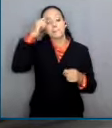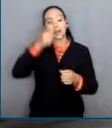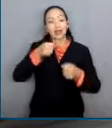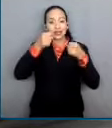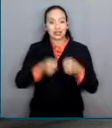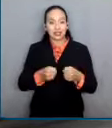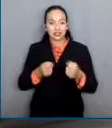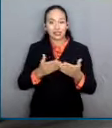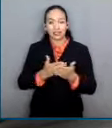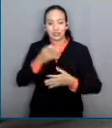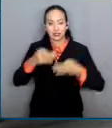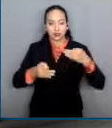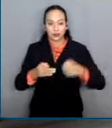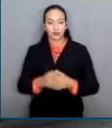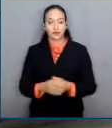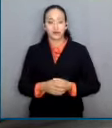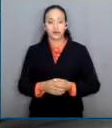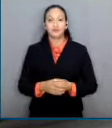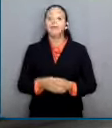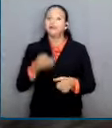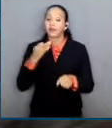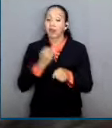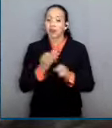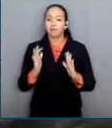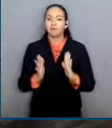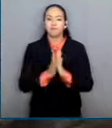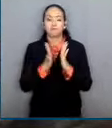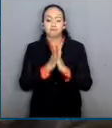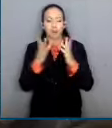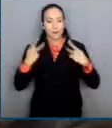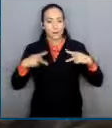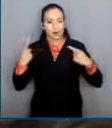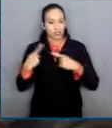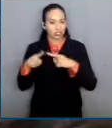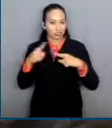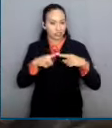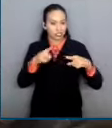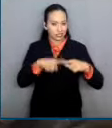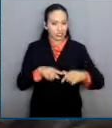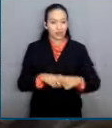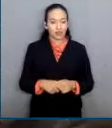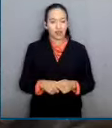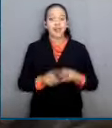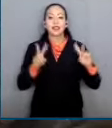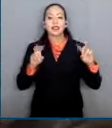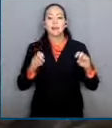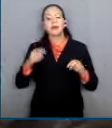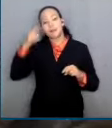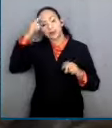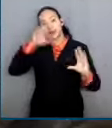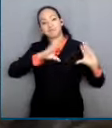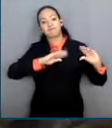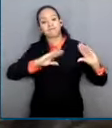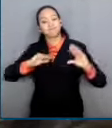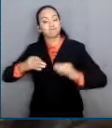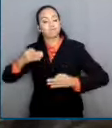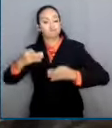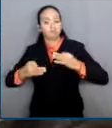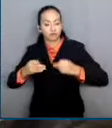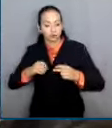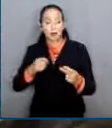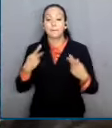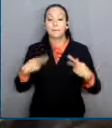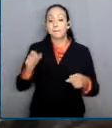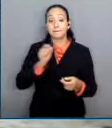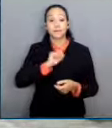En esta ocasión participarán usuarios de los servicios de Procuración e Impartición de Justicia, especialistas e integrantes de la